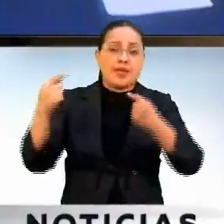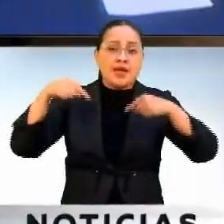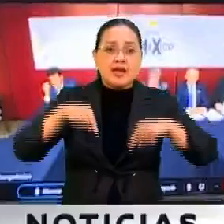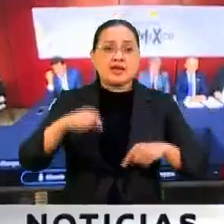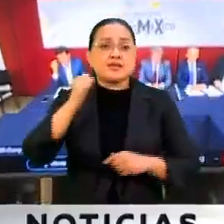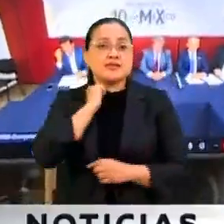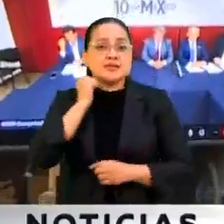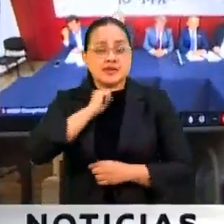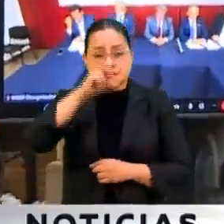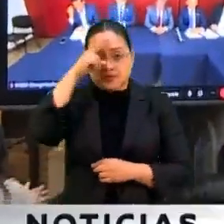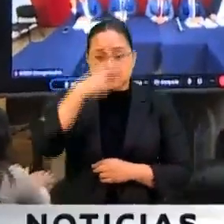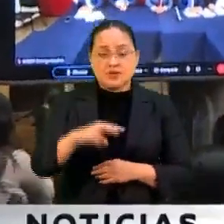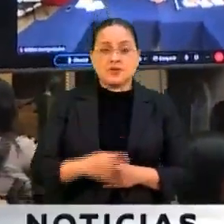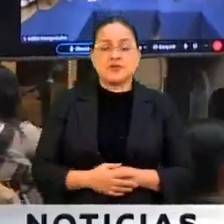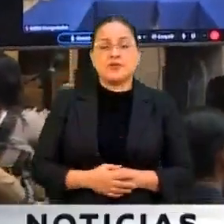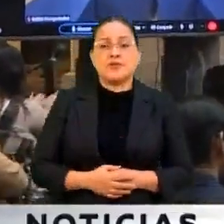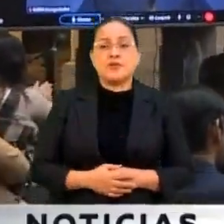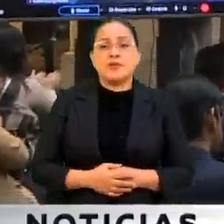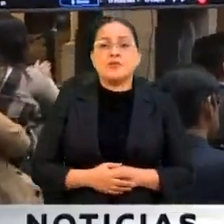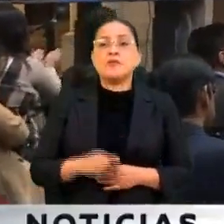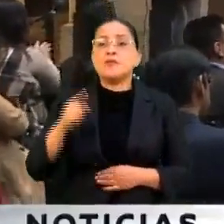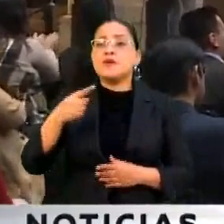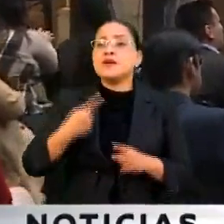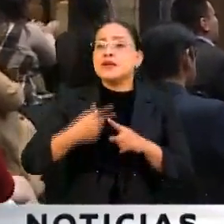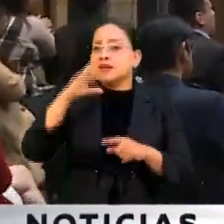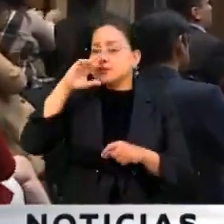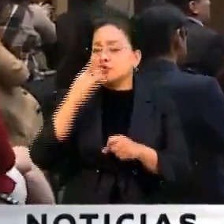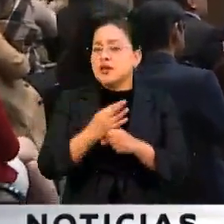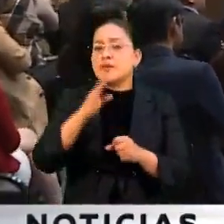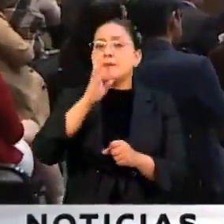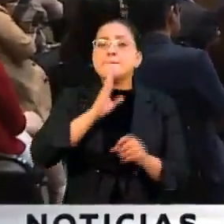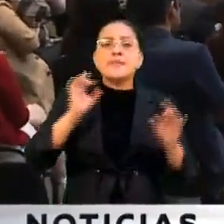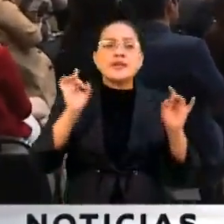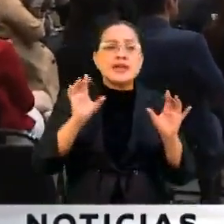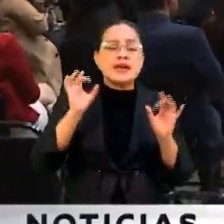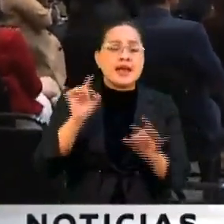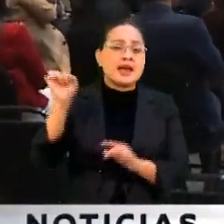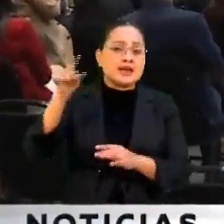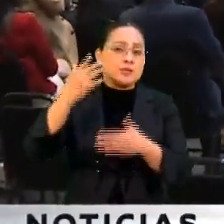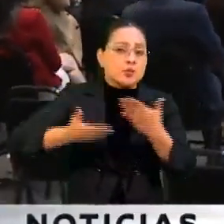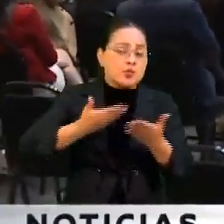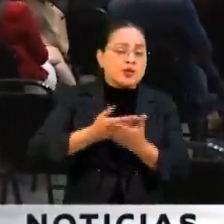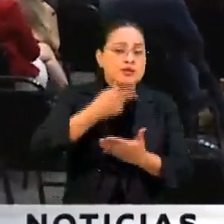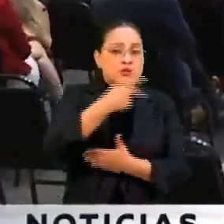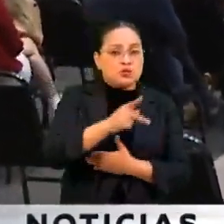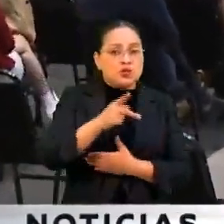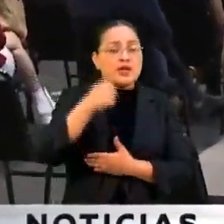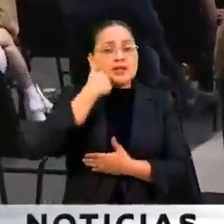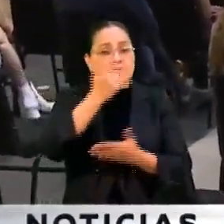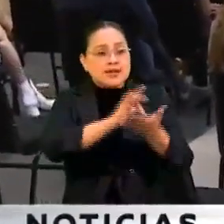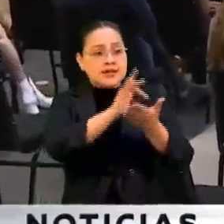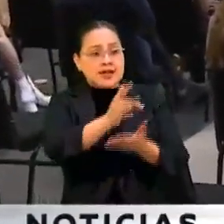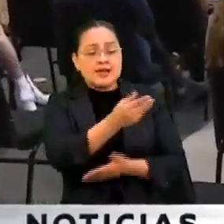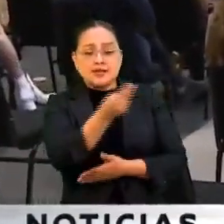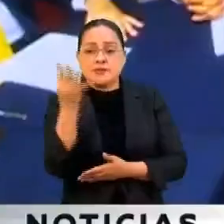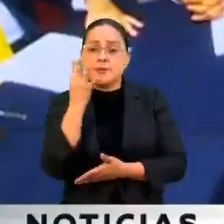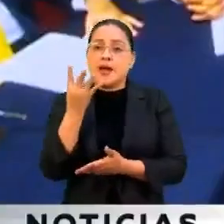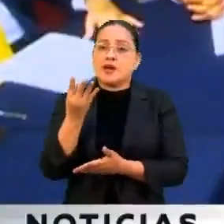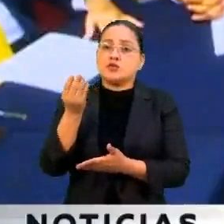Senado. El impulsor de este ejercicio, el senador Miguel Ángel Mancer Espinosa, agradeció a las y los senadores que se han sumado.